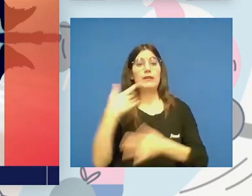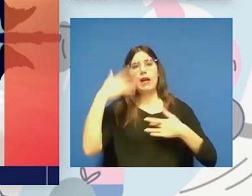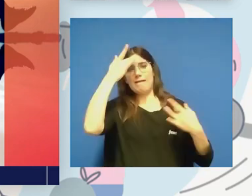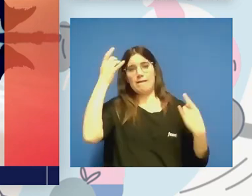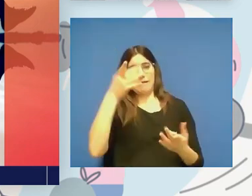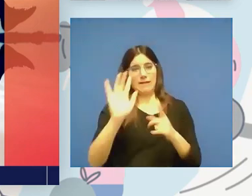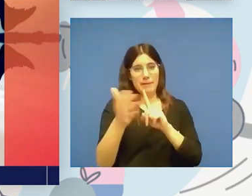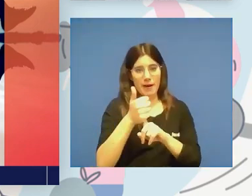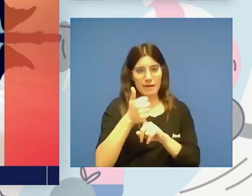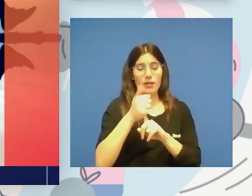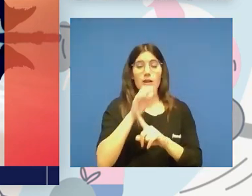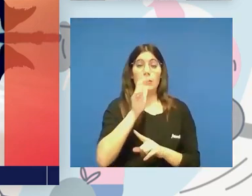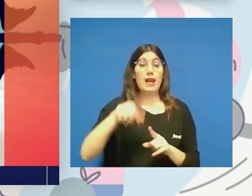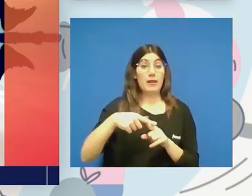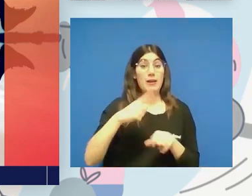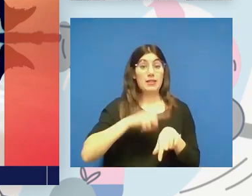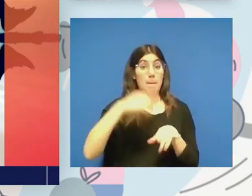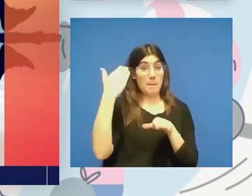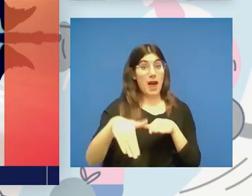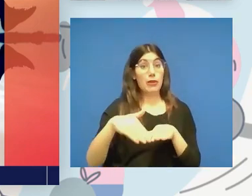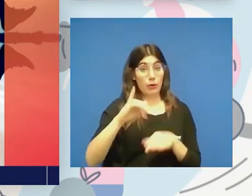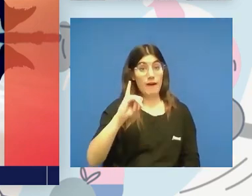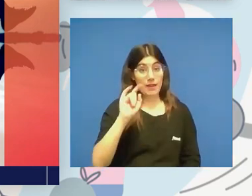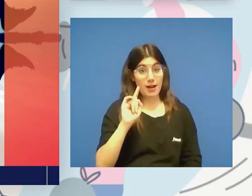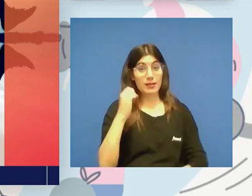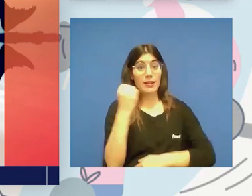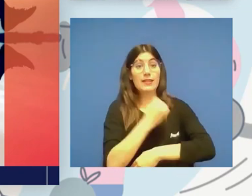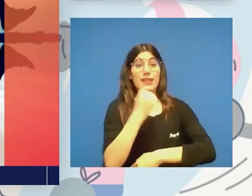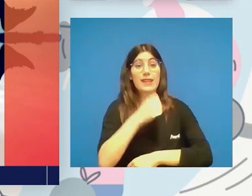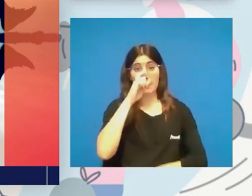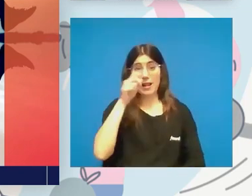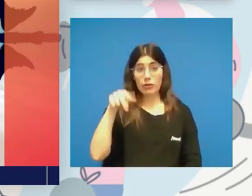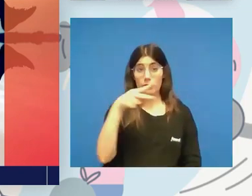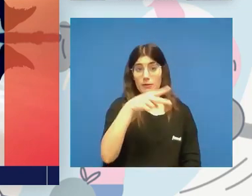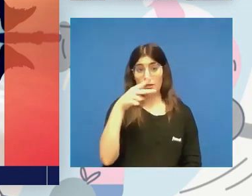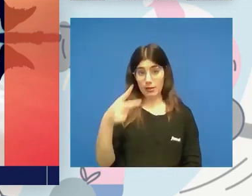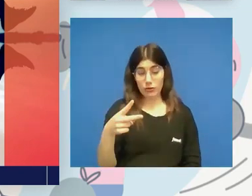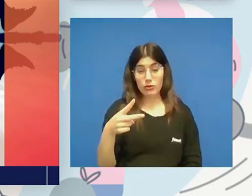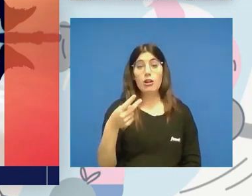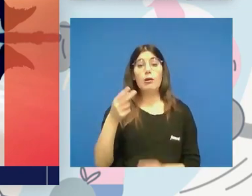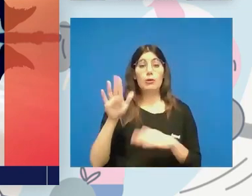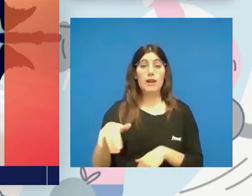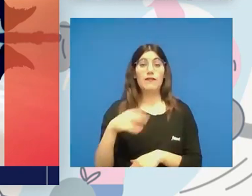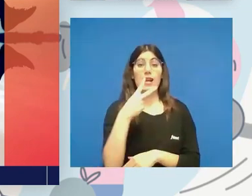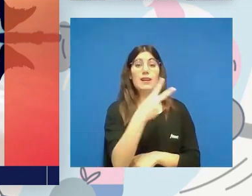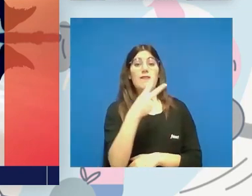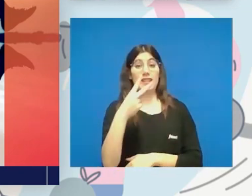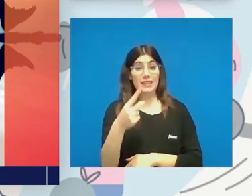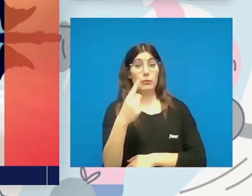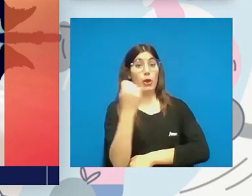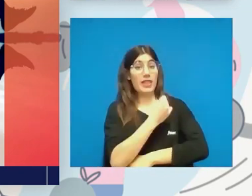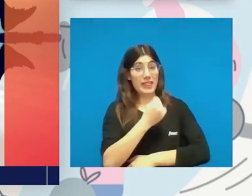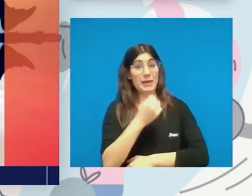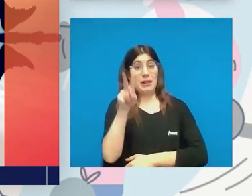incluso además nos habíamos marcado un plazo que era diciembre del 22. Pues fijaros, el 29 de diciembre del año 22. O sea,